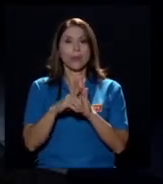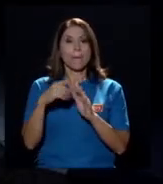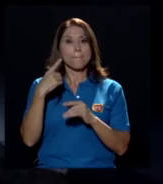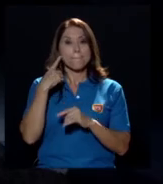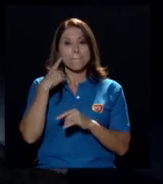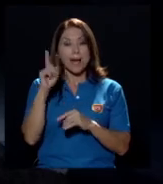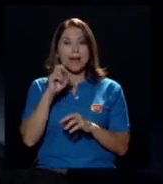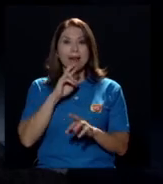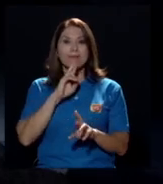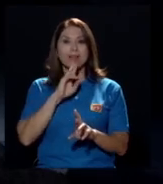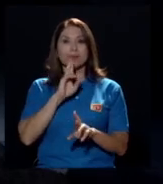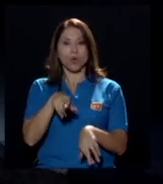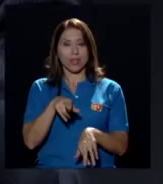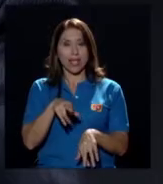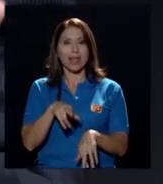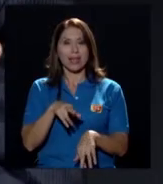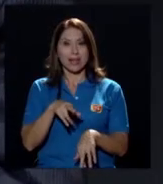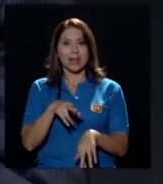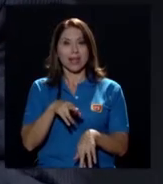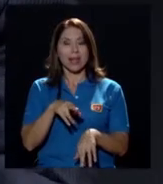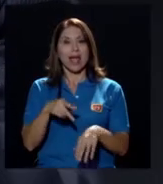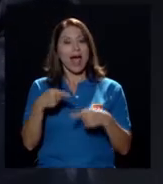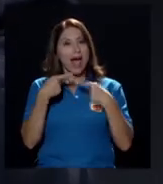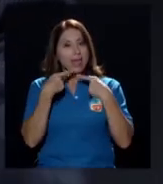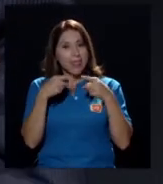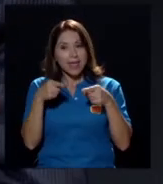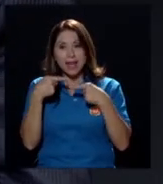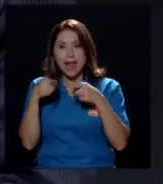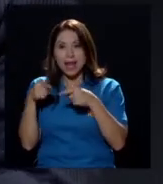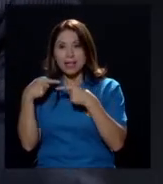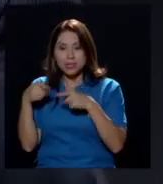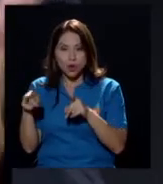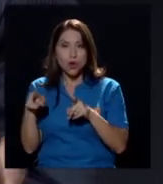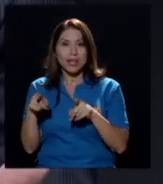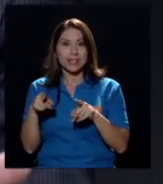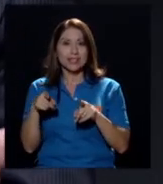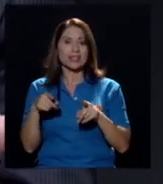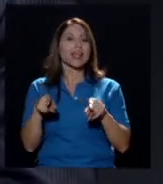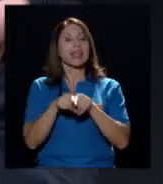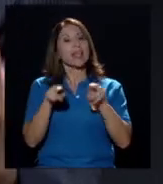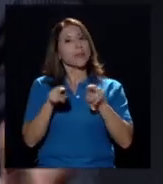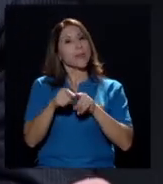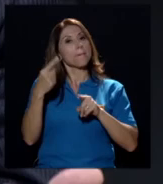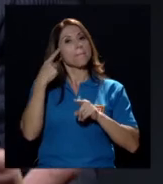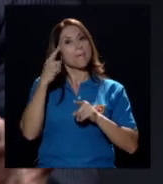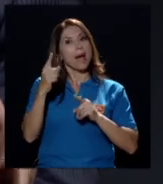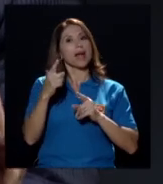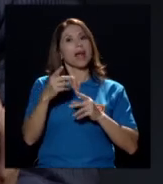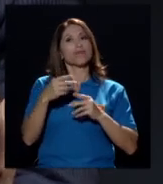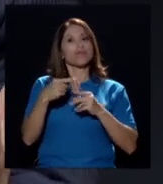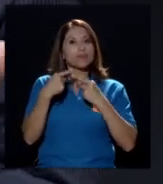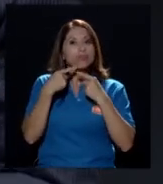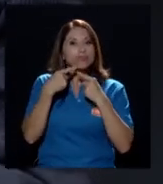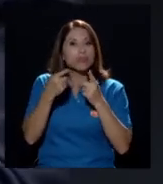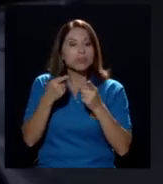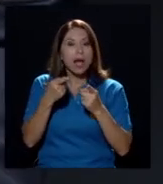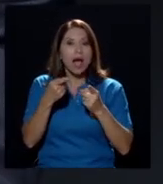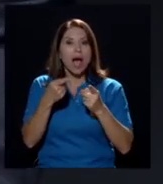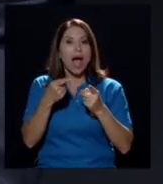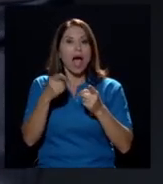responder a declaraciones y en debates al gobierno, a posiciones del gobierno.